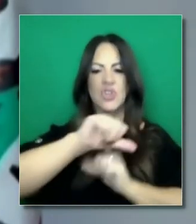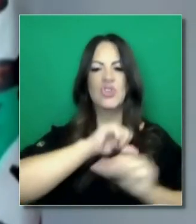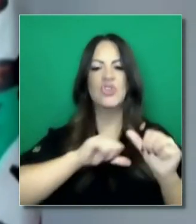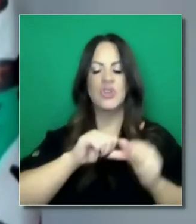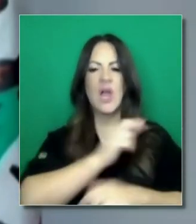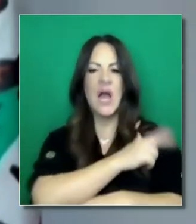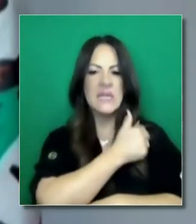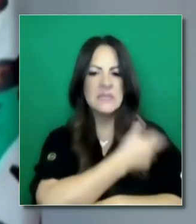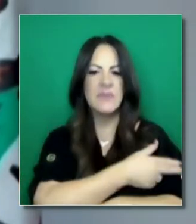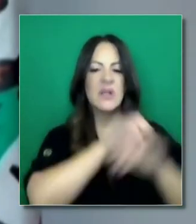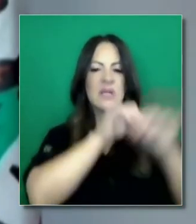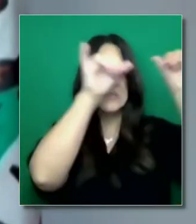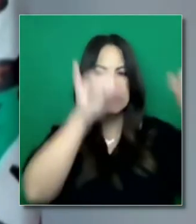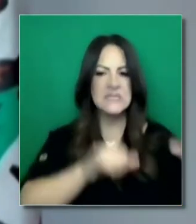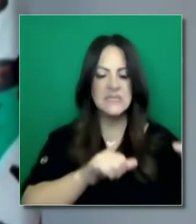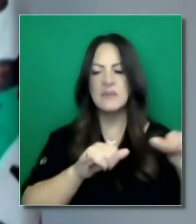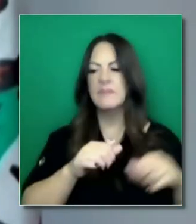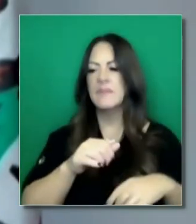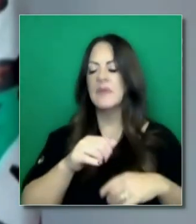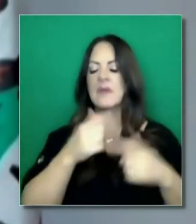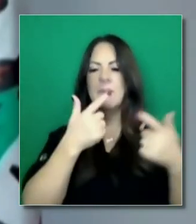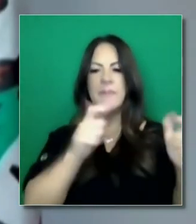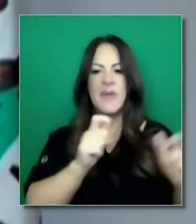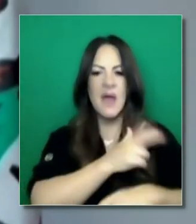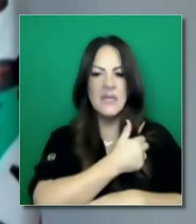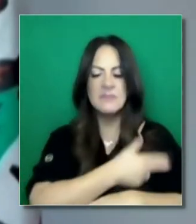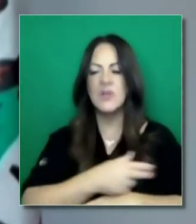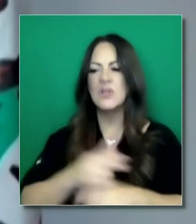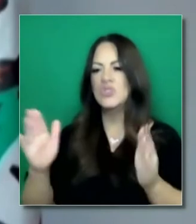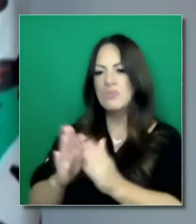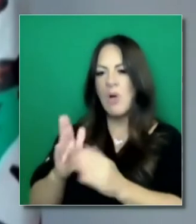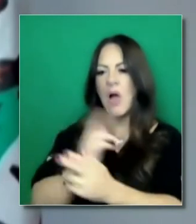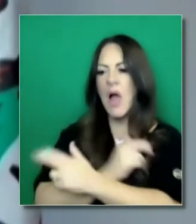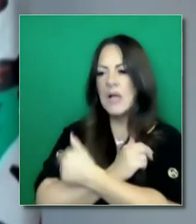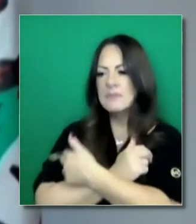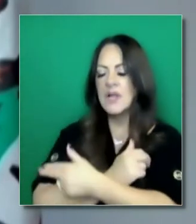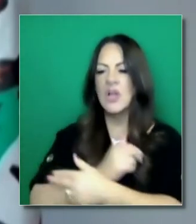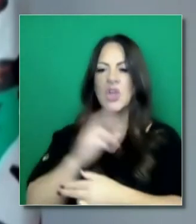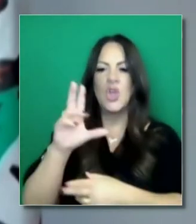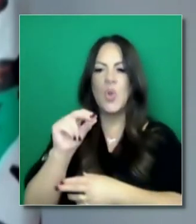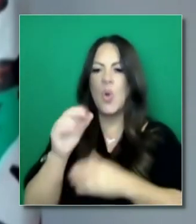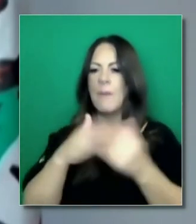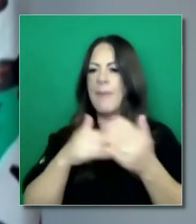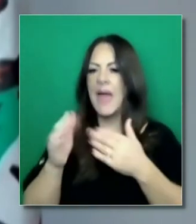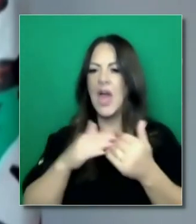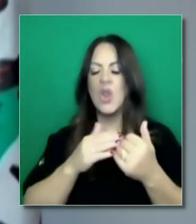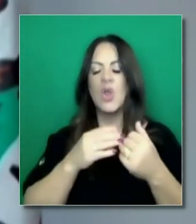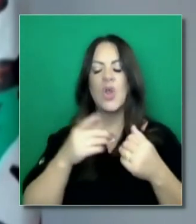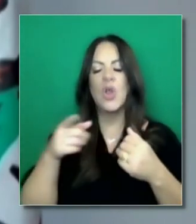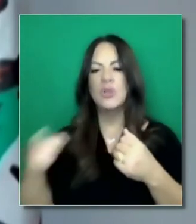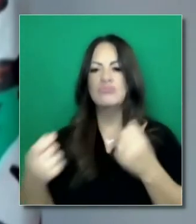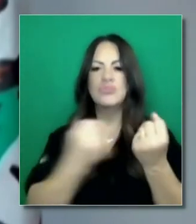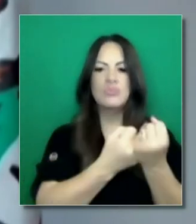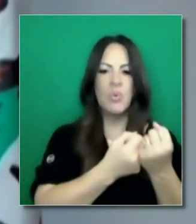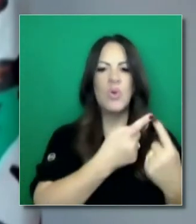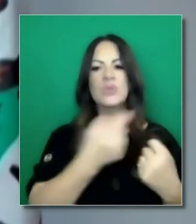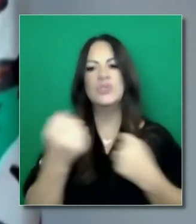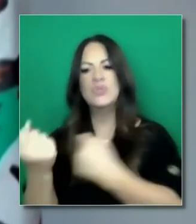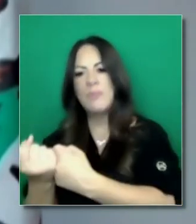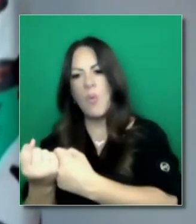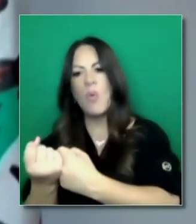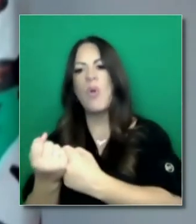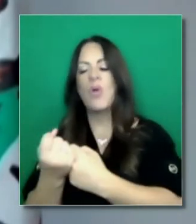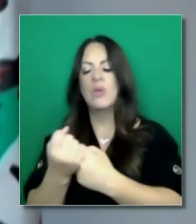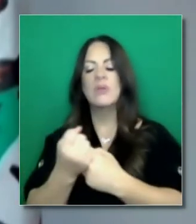estas regiones, estos sistemas más mayores con hospitales más pequeños, sin importar dónde